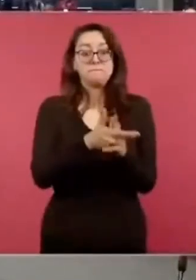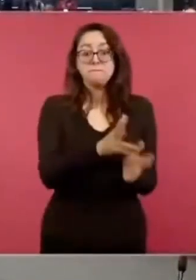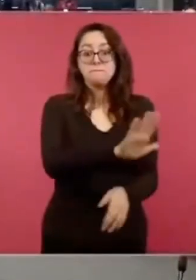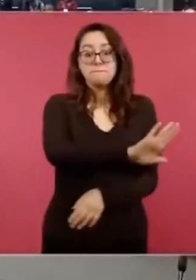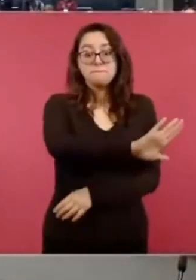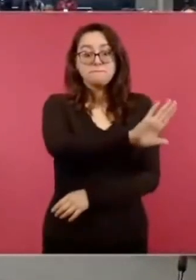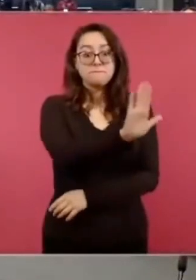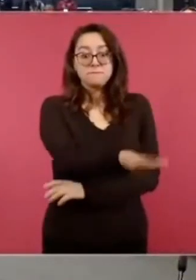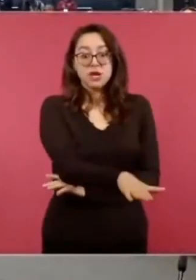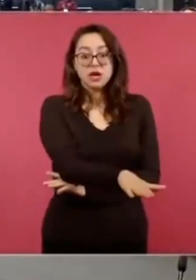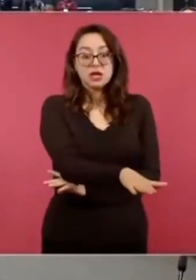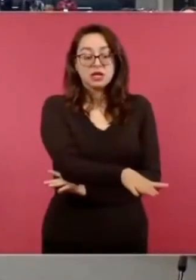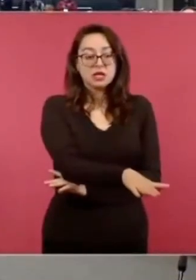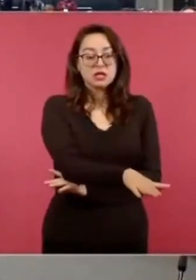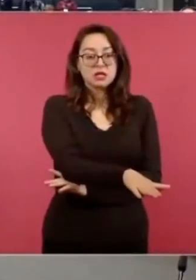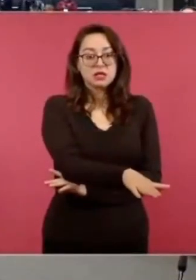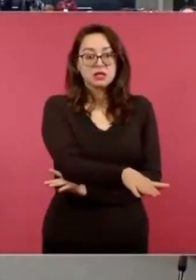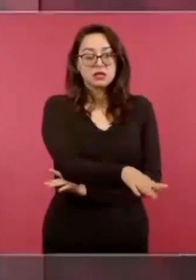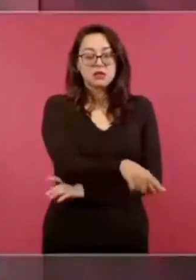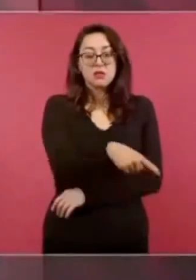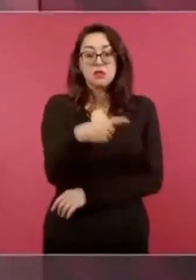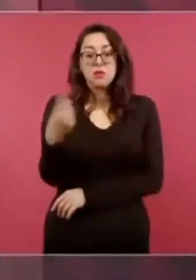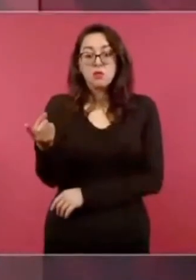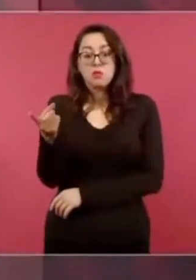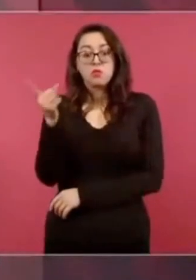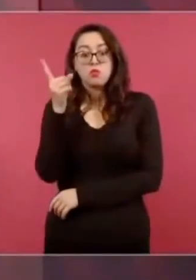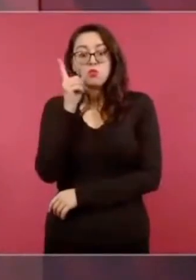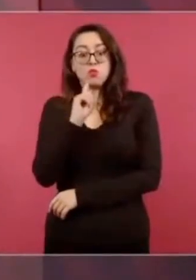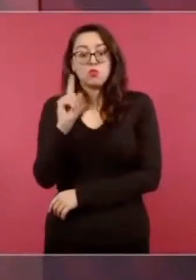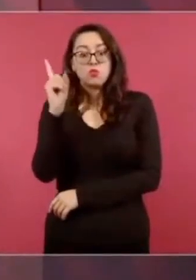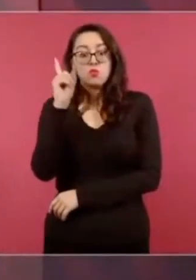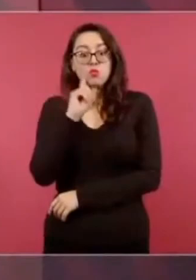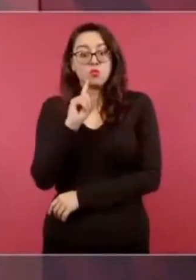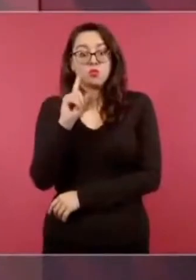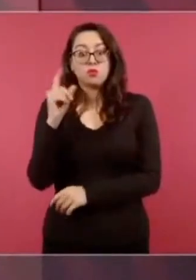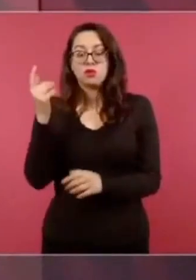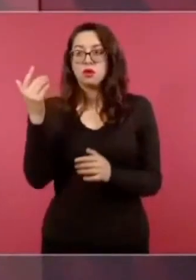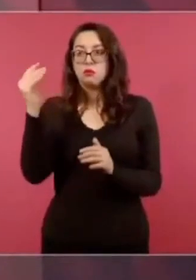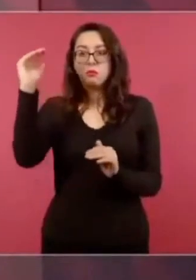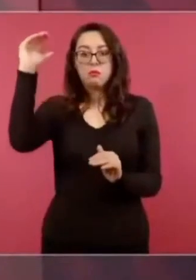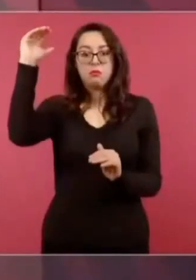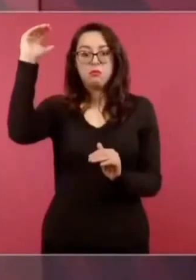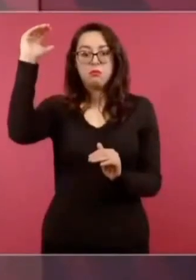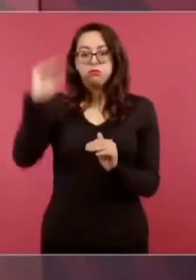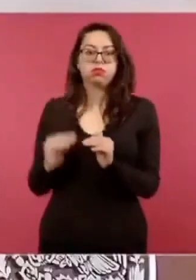Y la candidata que iba arriba se cae.